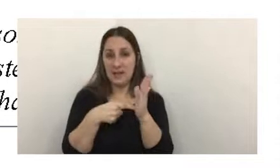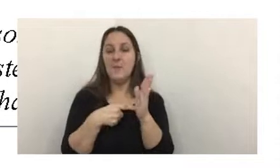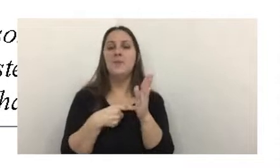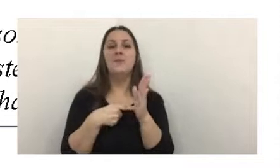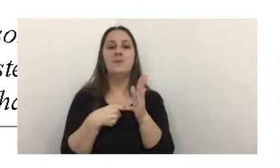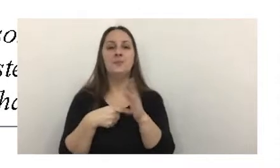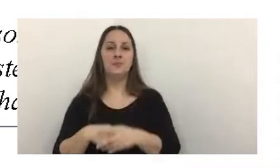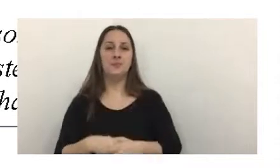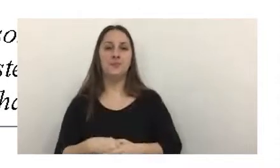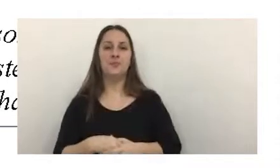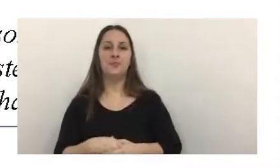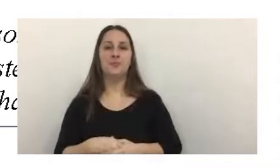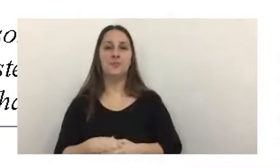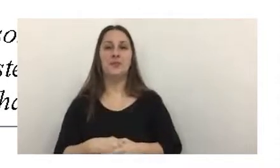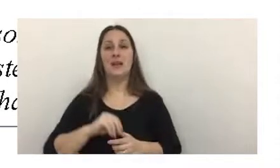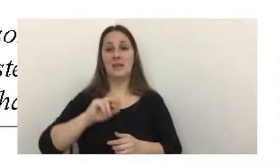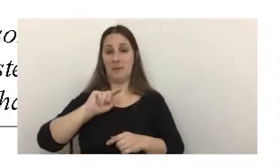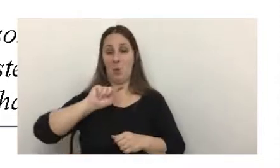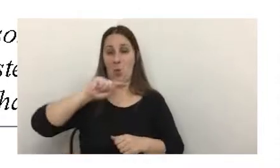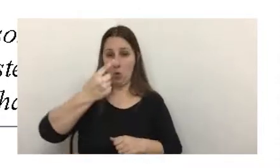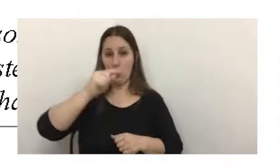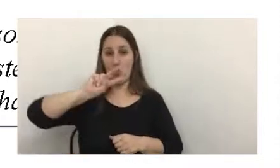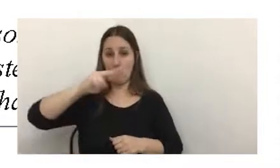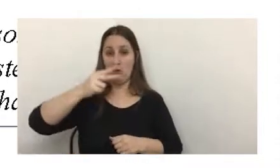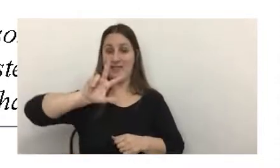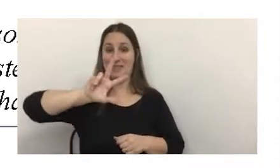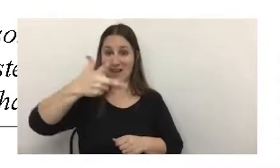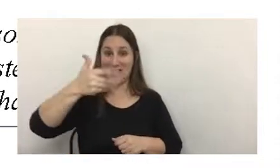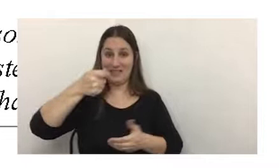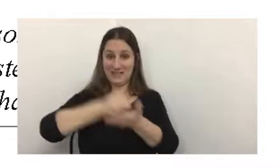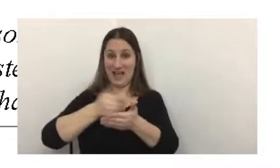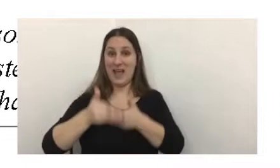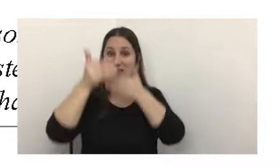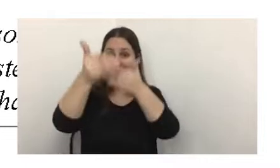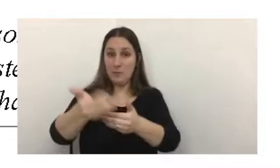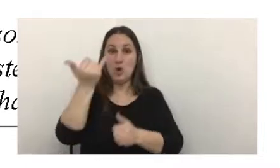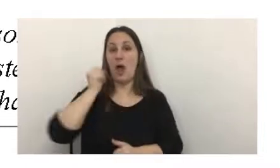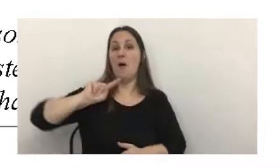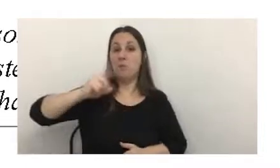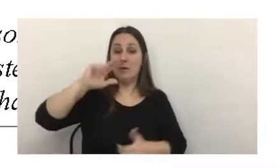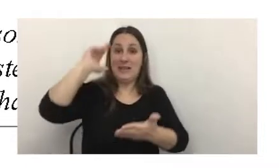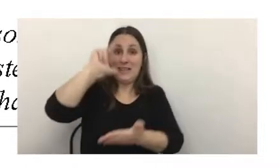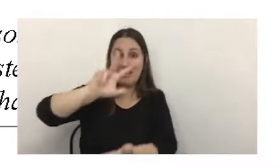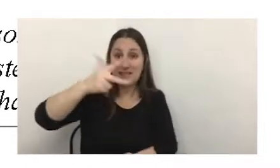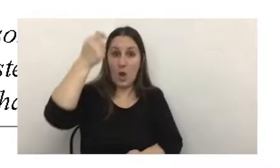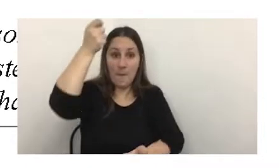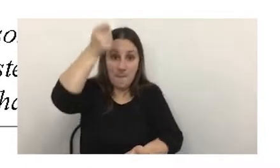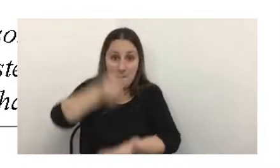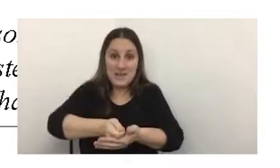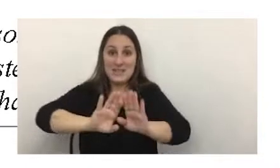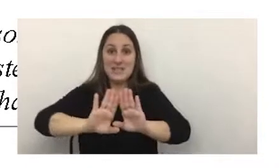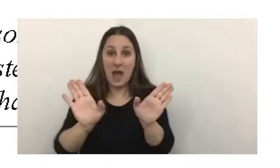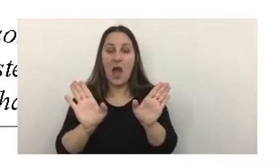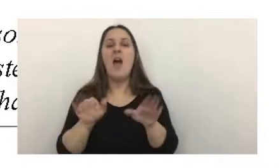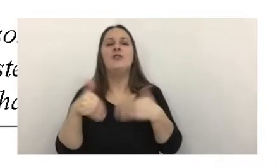partir del tercer anticipo, inclusive, o sea, tiene que haber pagado el tercer anticipo, podrán